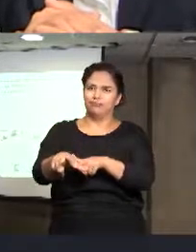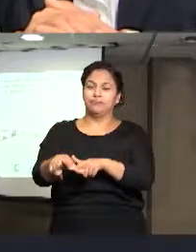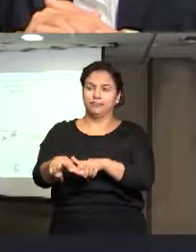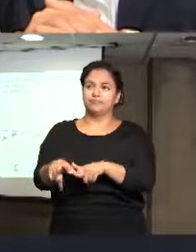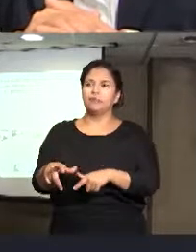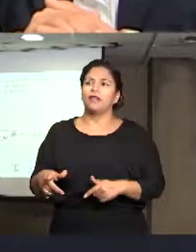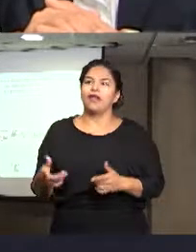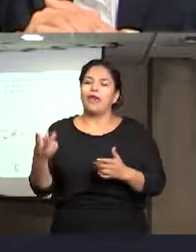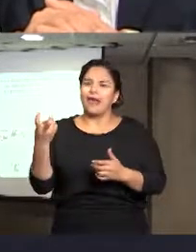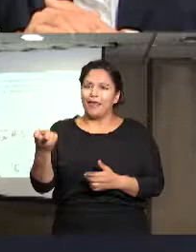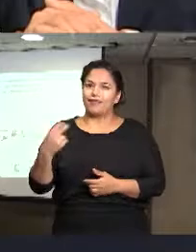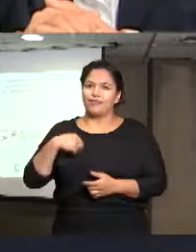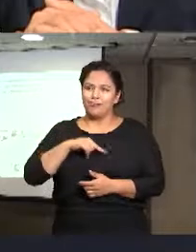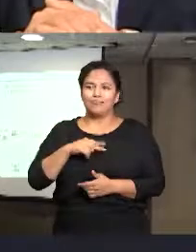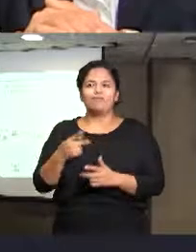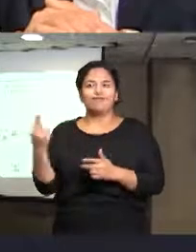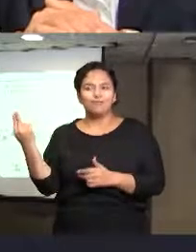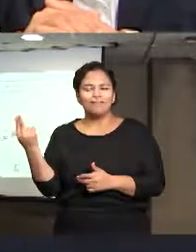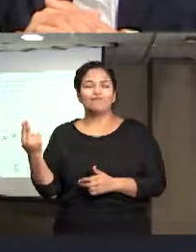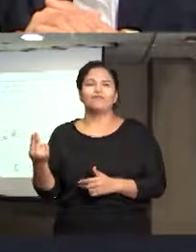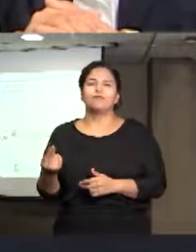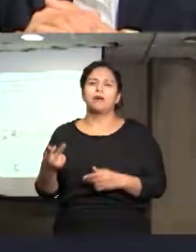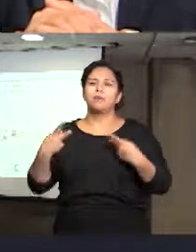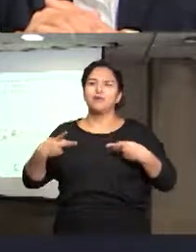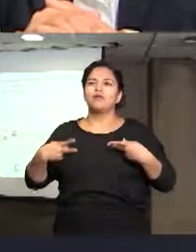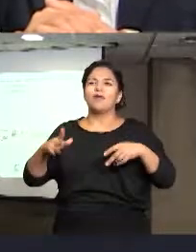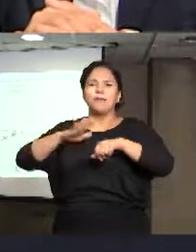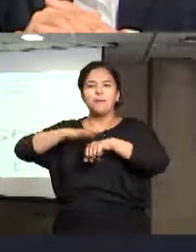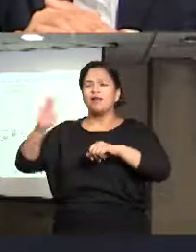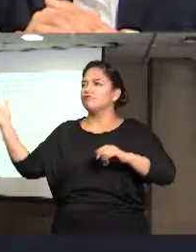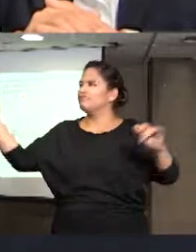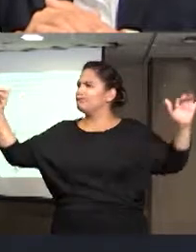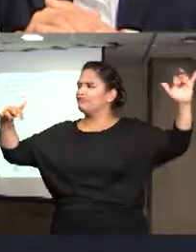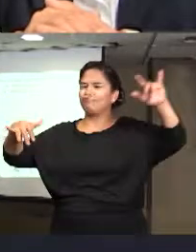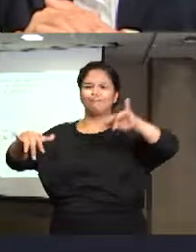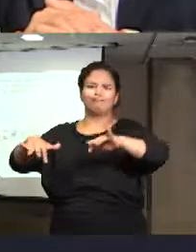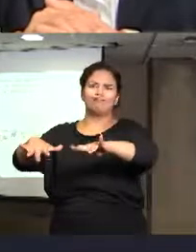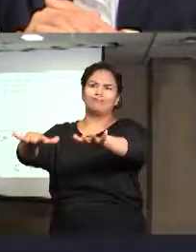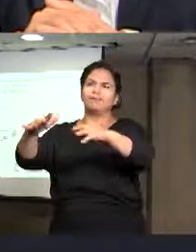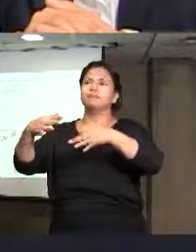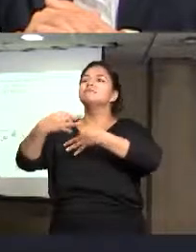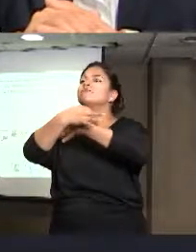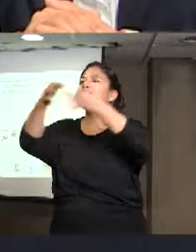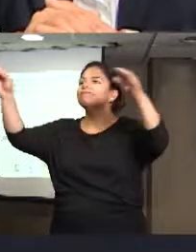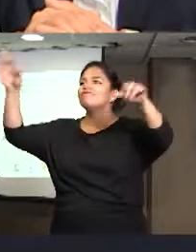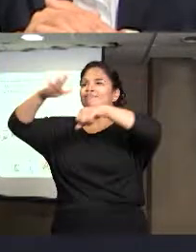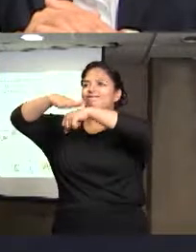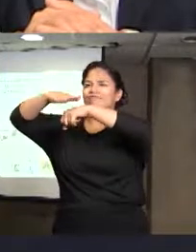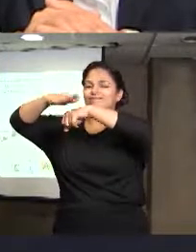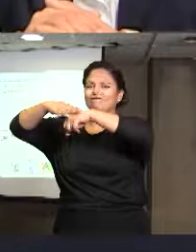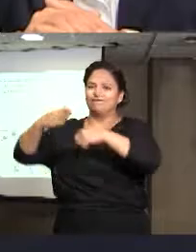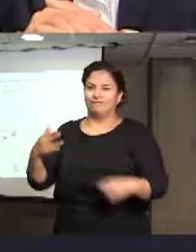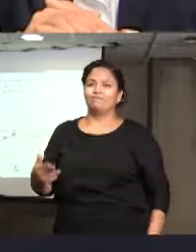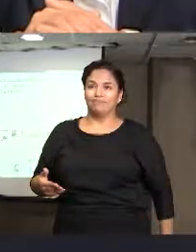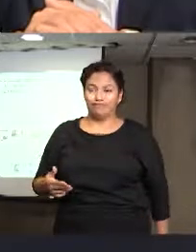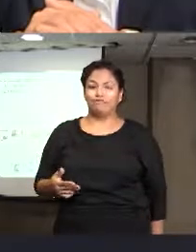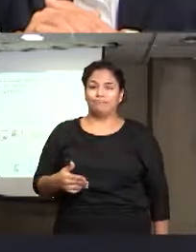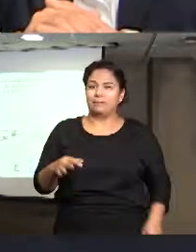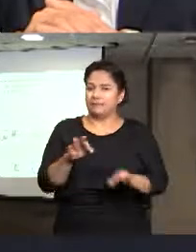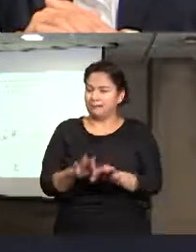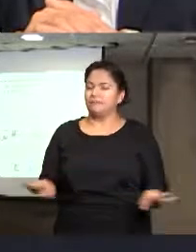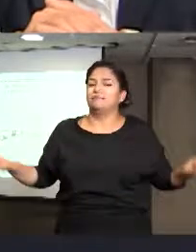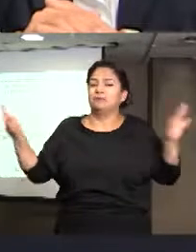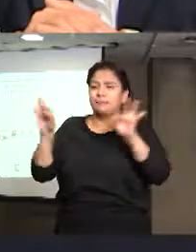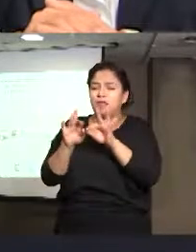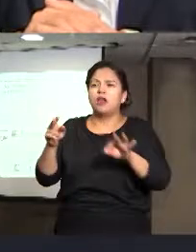ejercicio y esperamos que más personas se sumen, que más ciudadanos alcen la voz, privilegiamos la participación ciudadana y